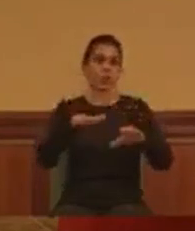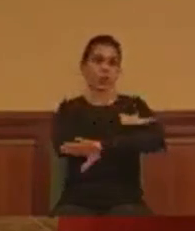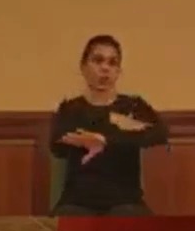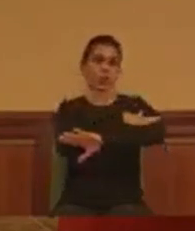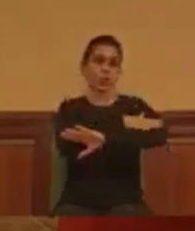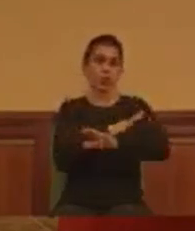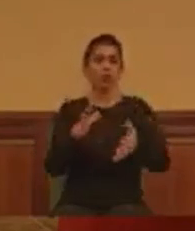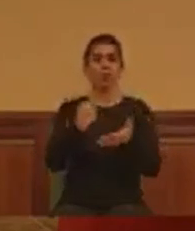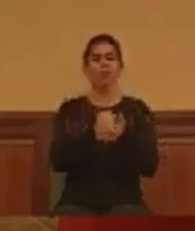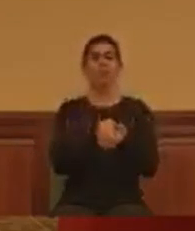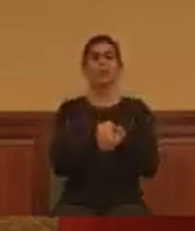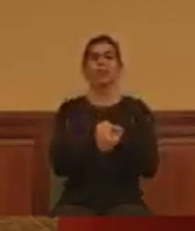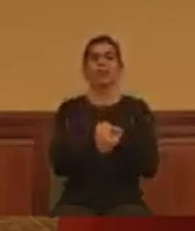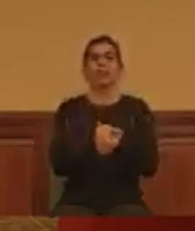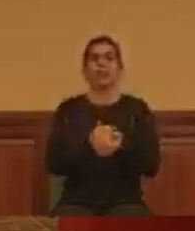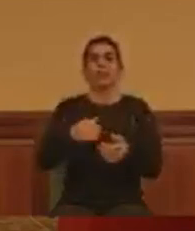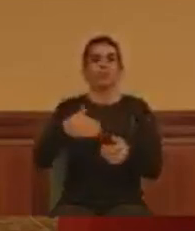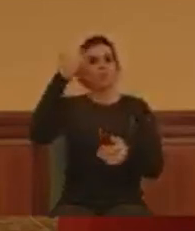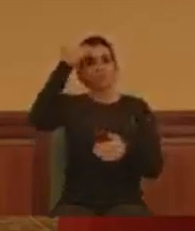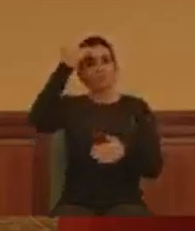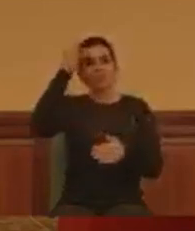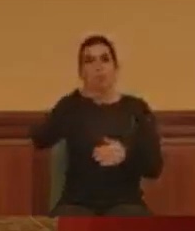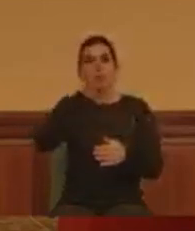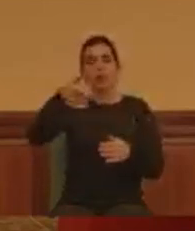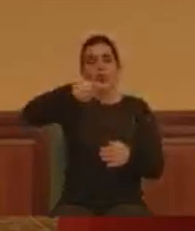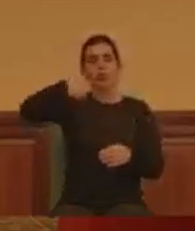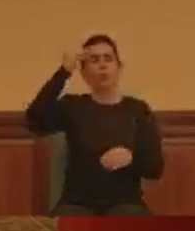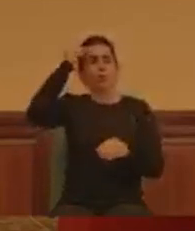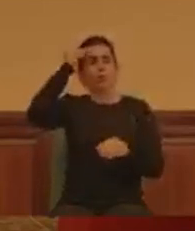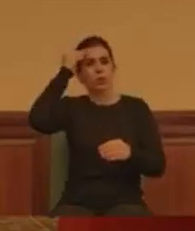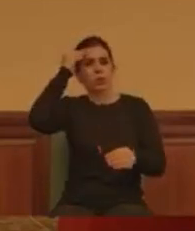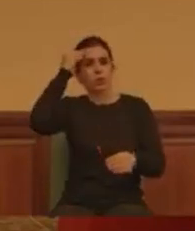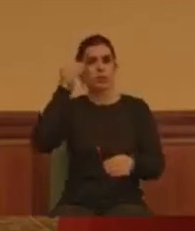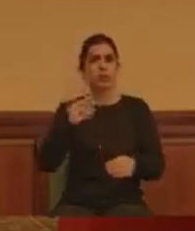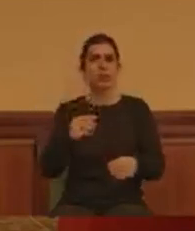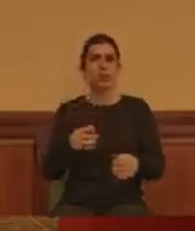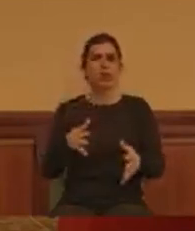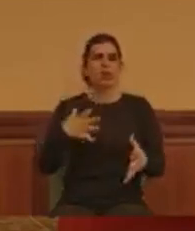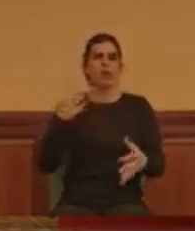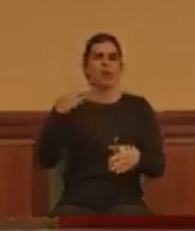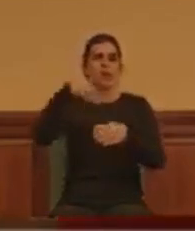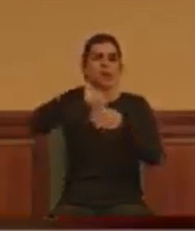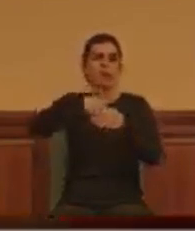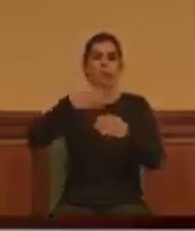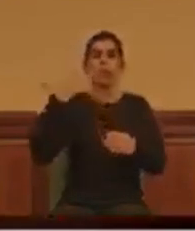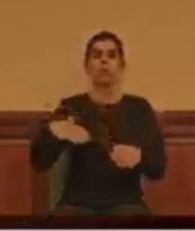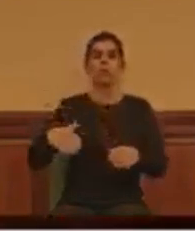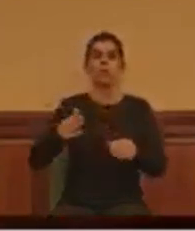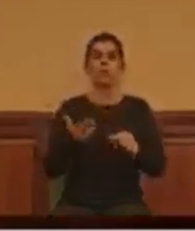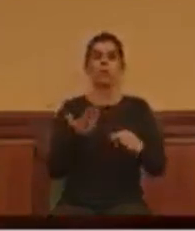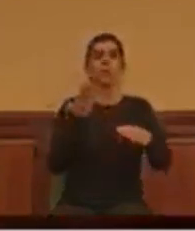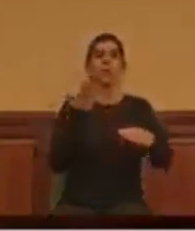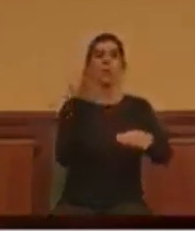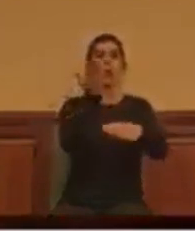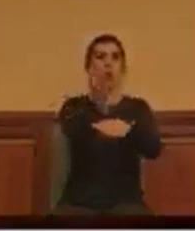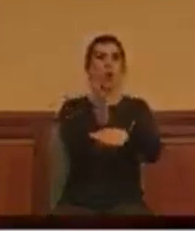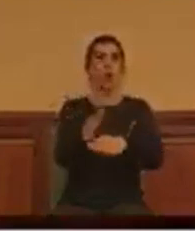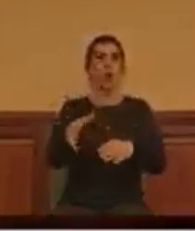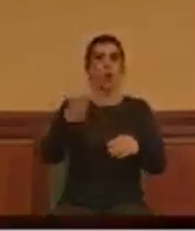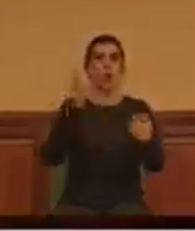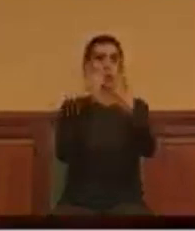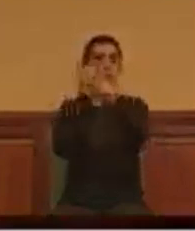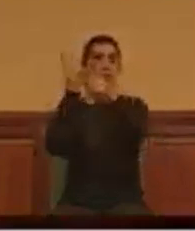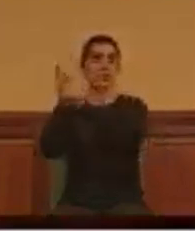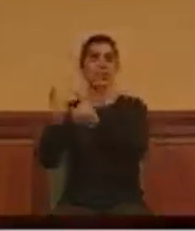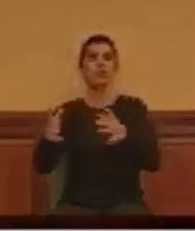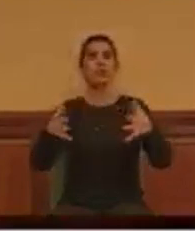fundamentalmente porque nos parece que recoge el mismo espíritu de la moción presentada por los proponentes, pero con una redacción